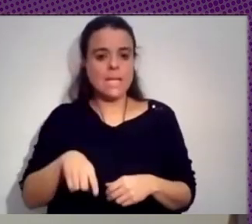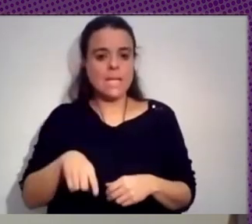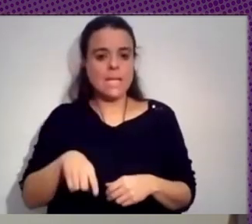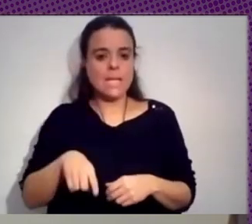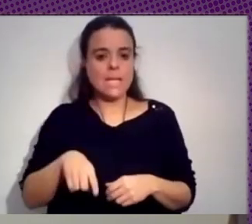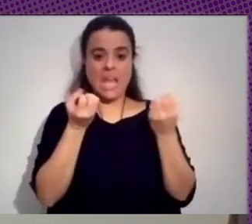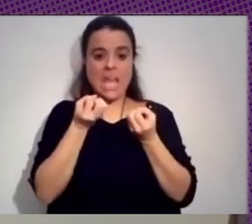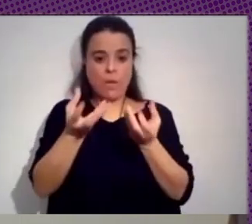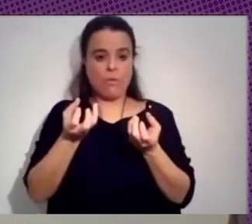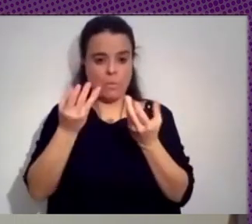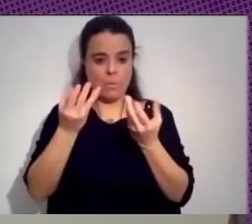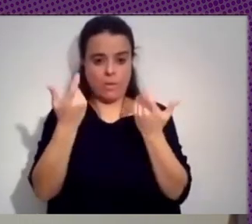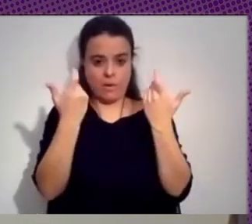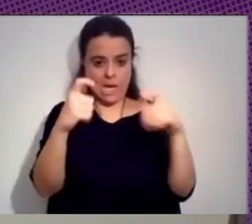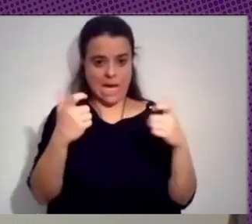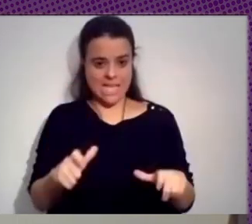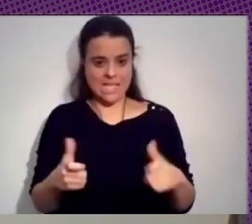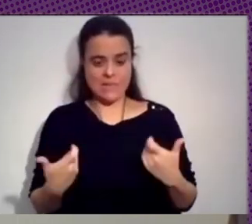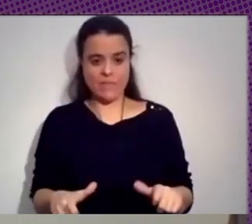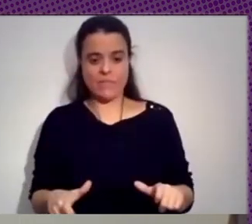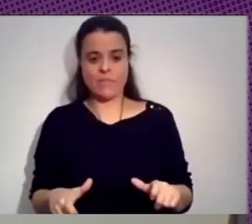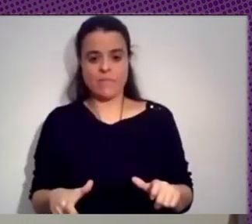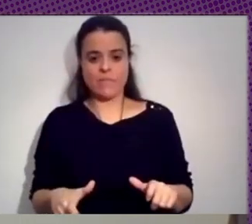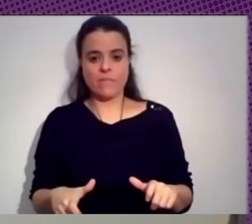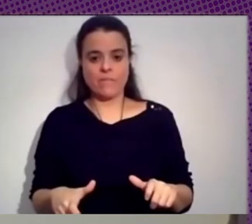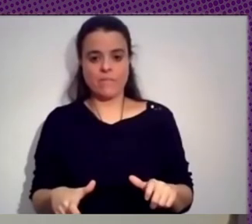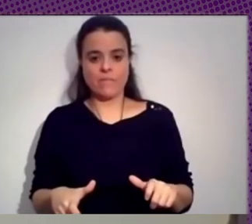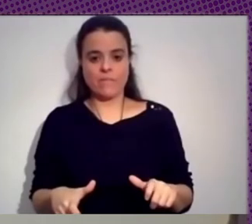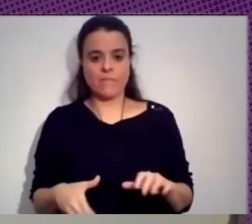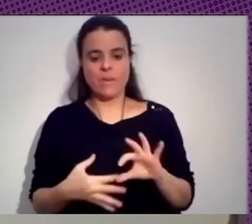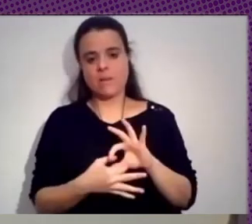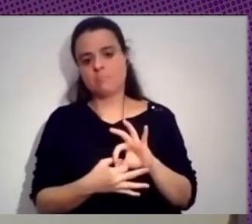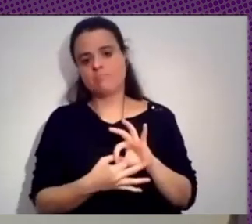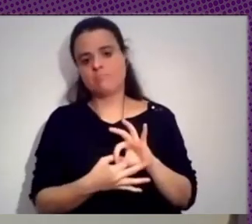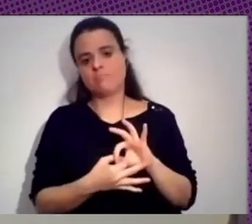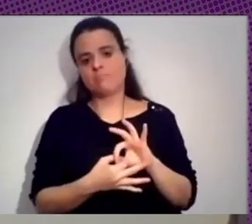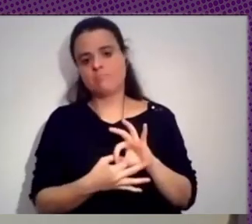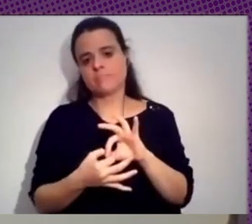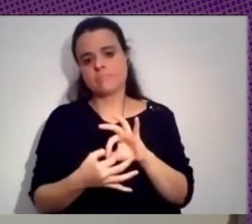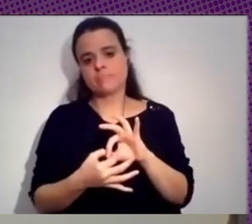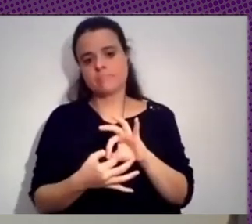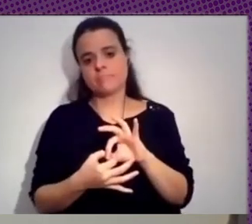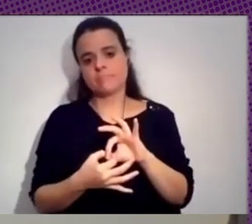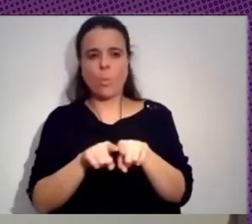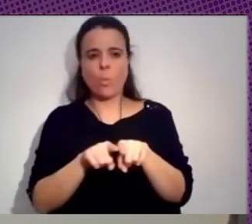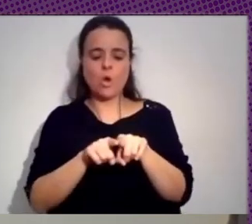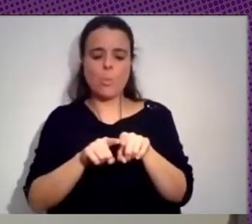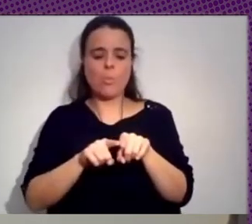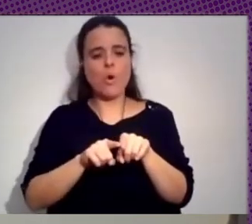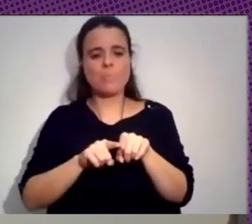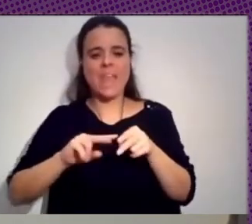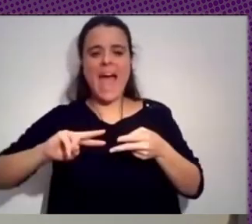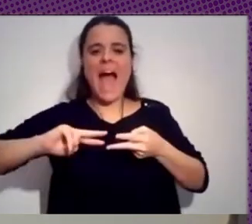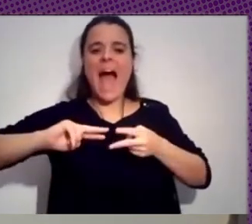información en función de poder hacer una especie de ADN de lo que sea un evento,